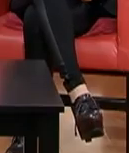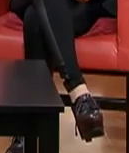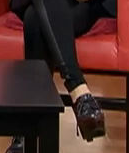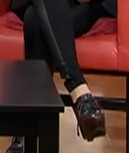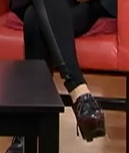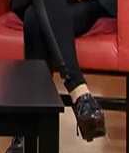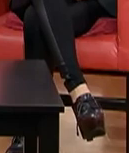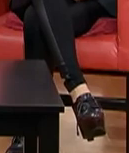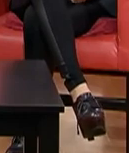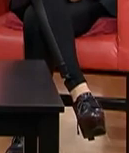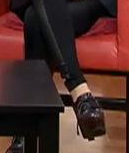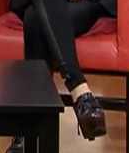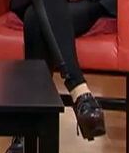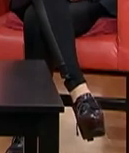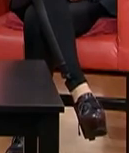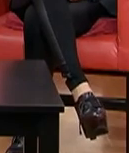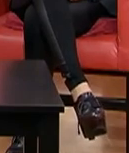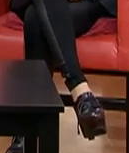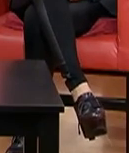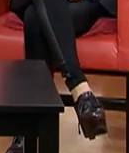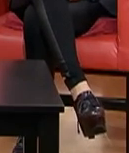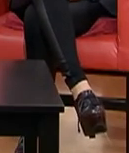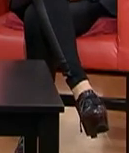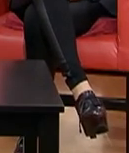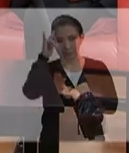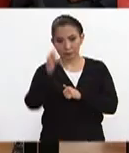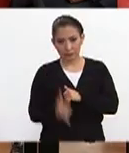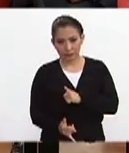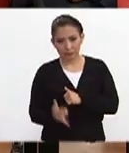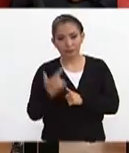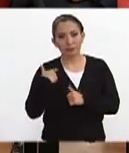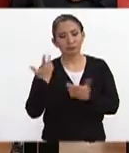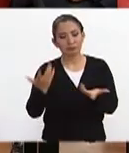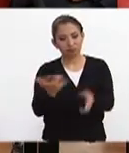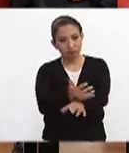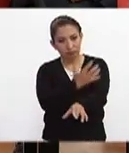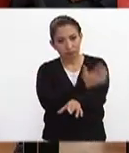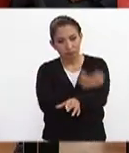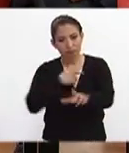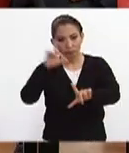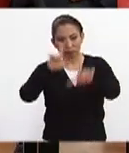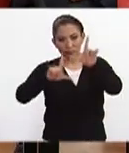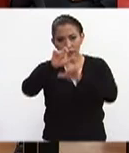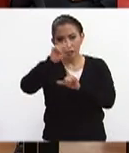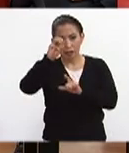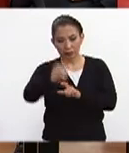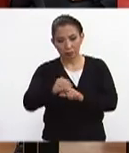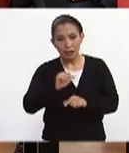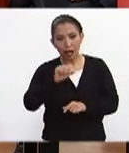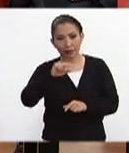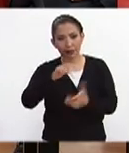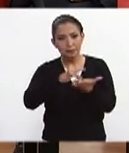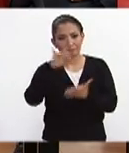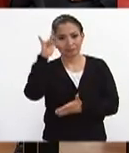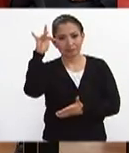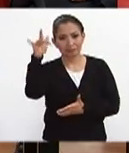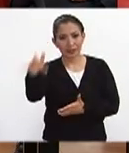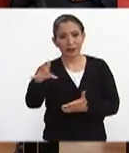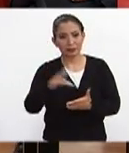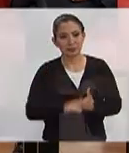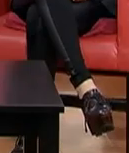es todo muchísimas gracias por su atención gracias a Griselda Llebra que nos acompañó en el lenguaje de las señas Ana Cris gracias